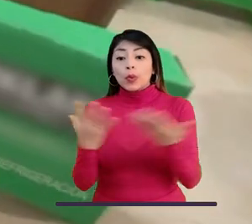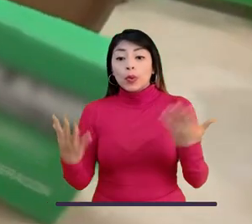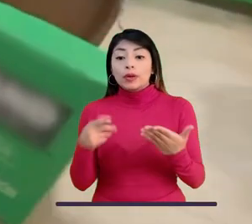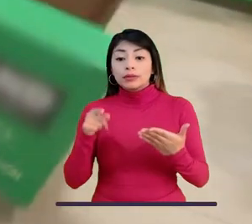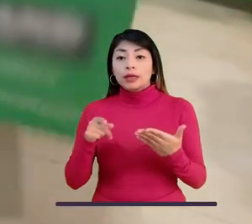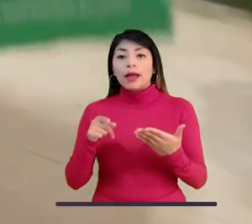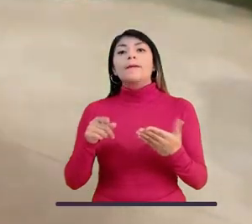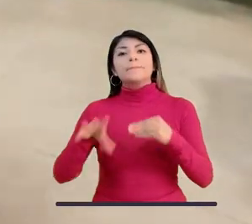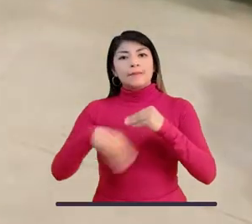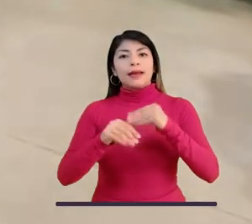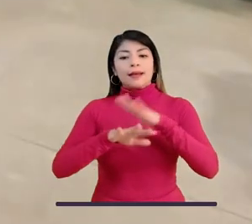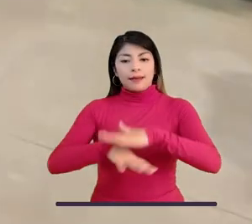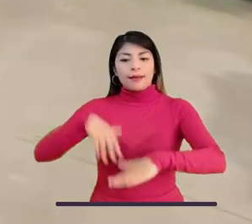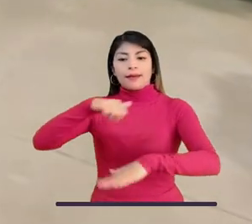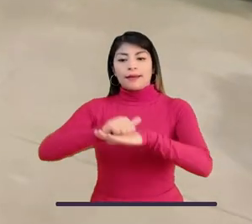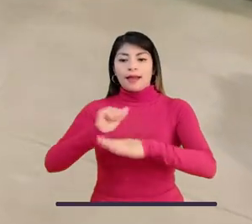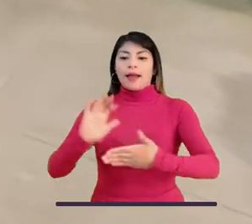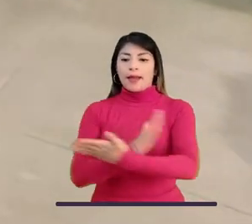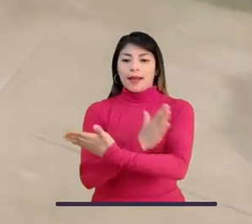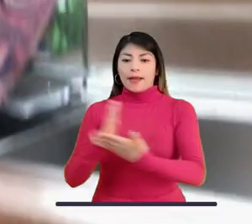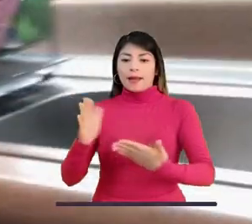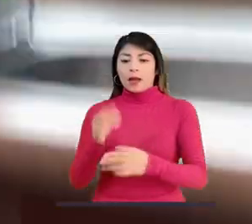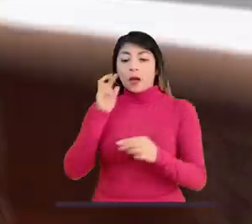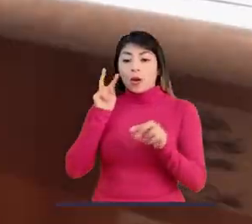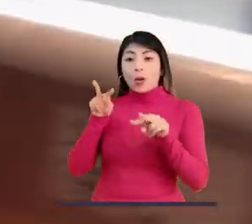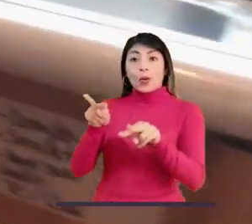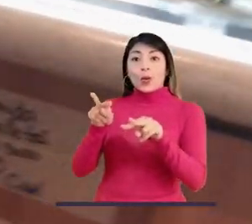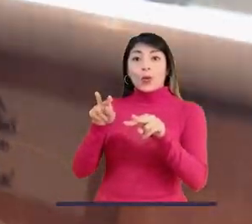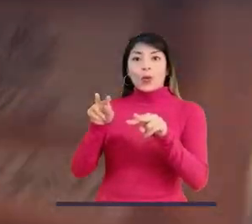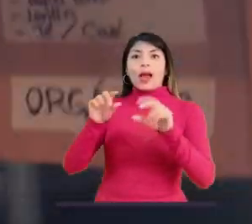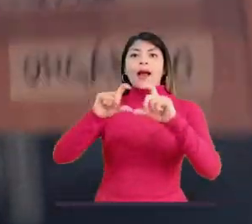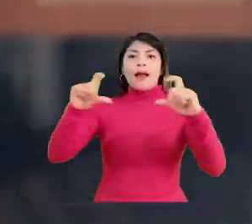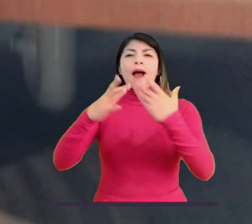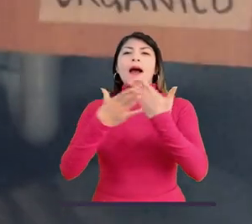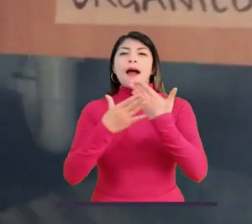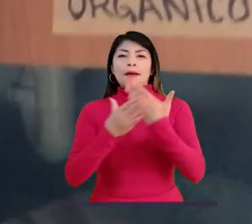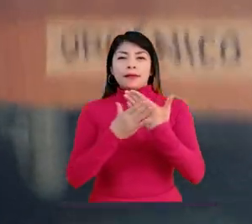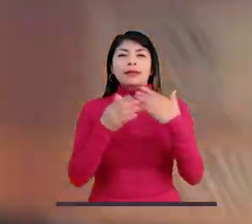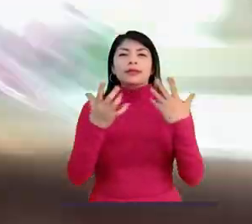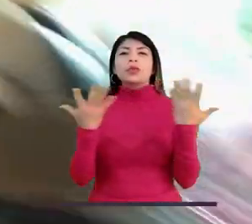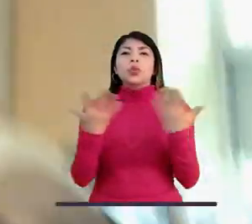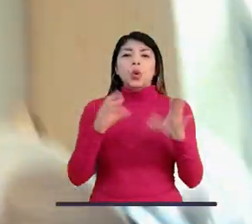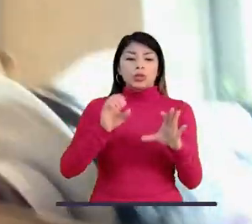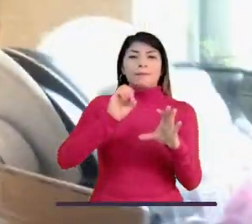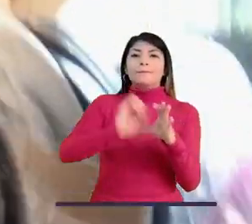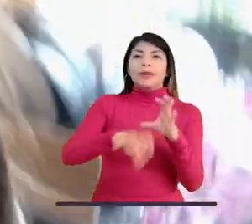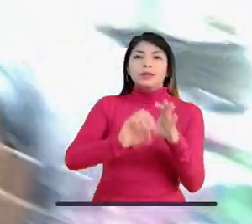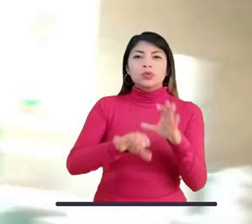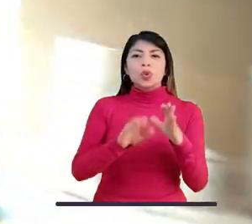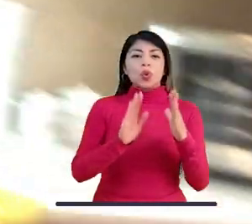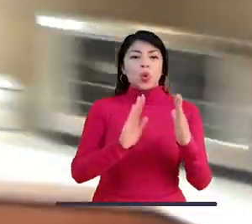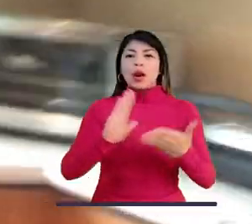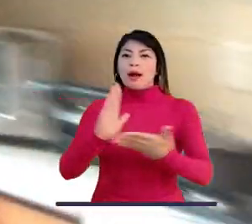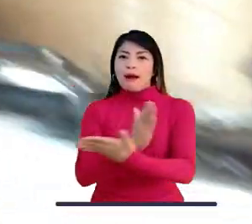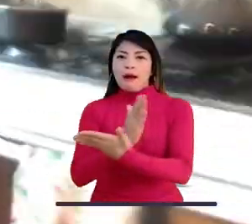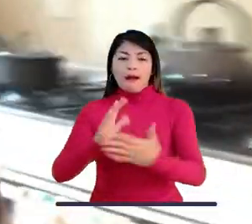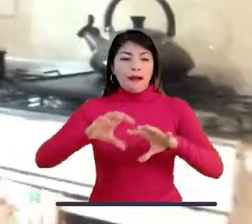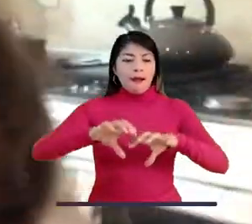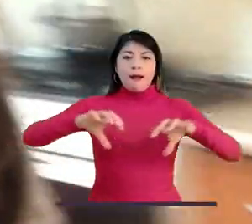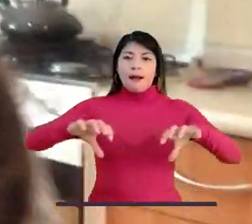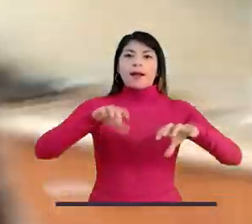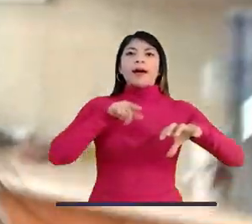reciclar, en especial el plástico. Aquí yo tengo unas etiquetas que me ayudan a recordar que